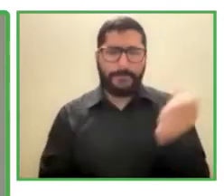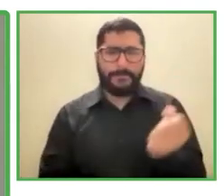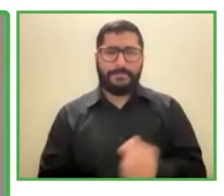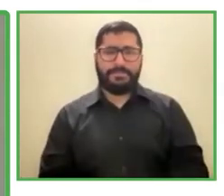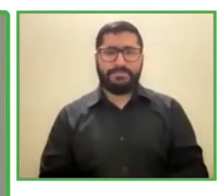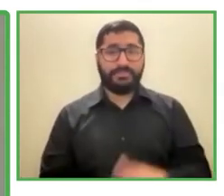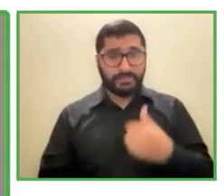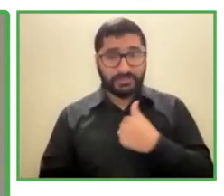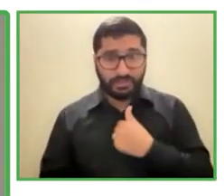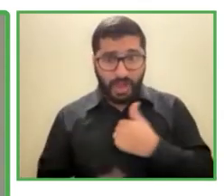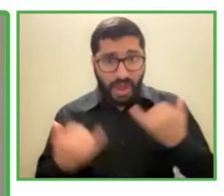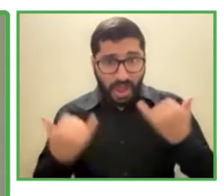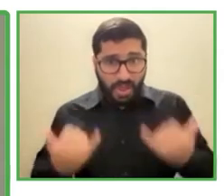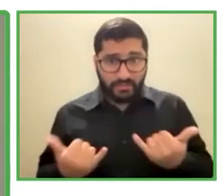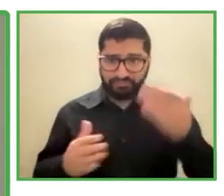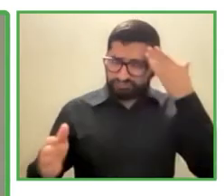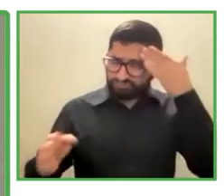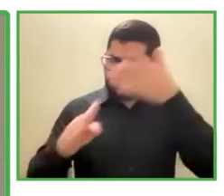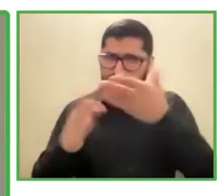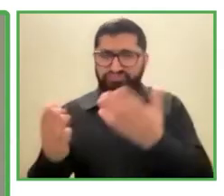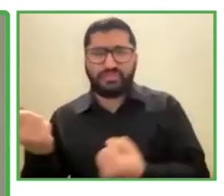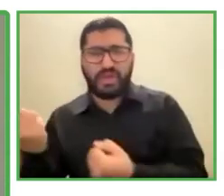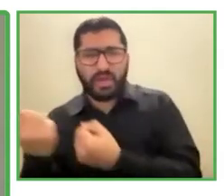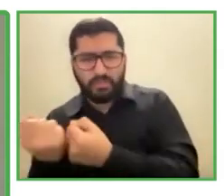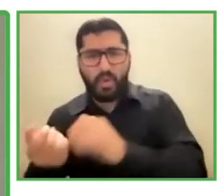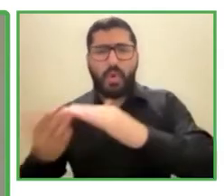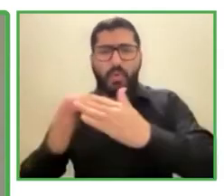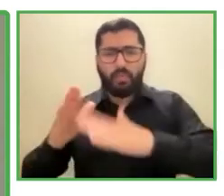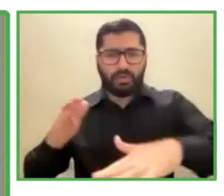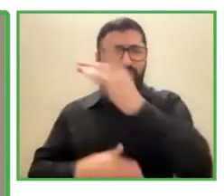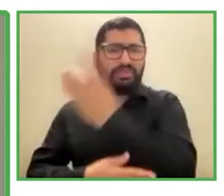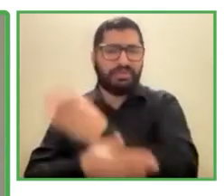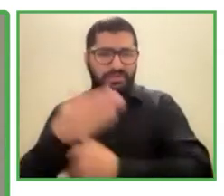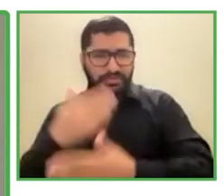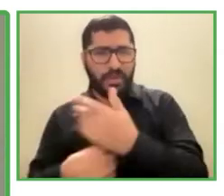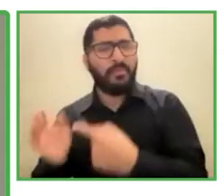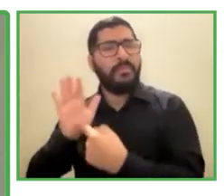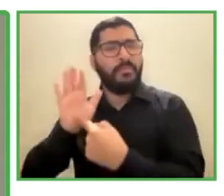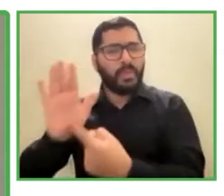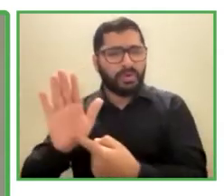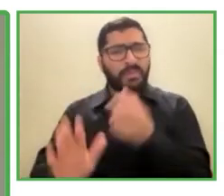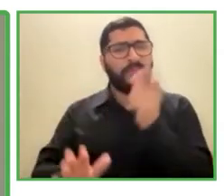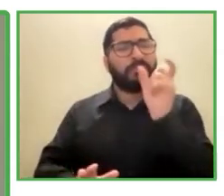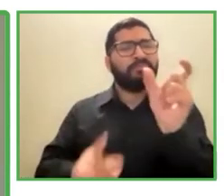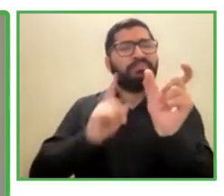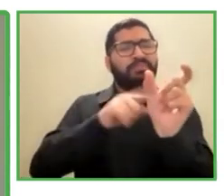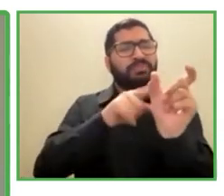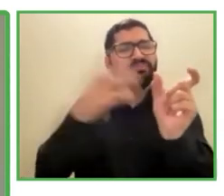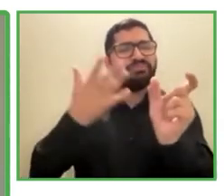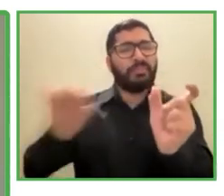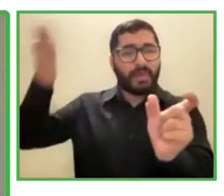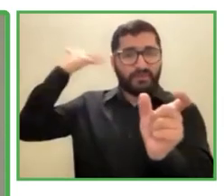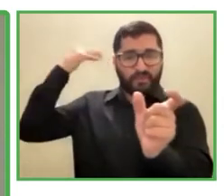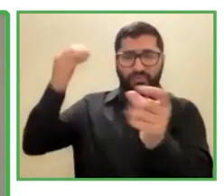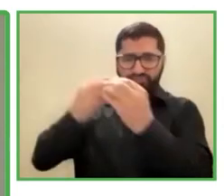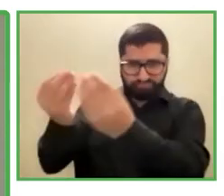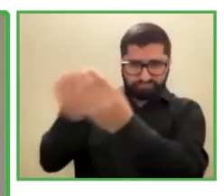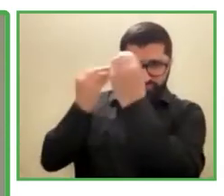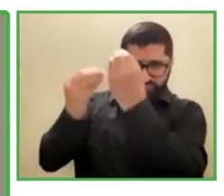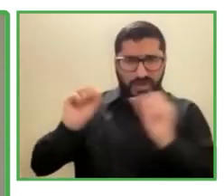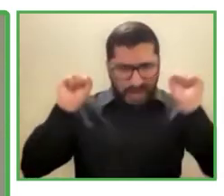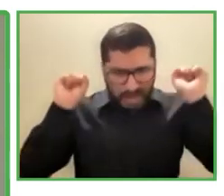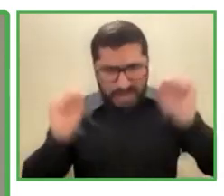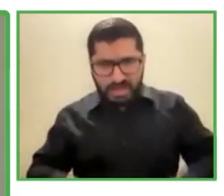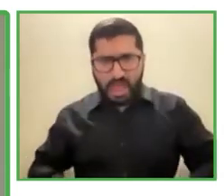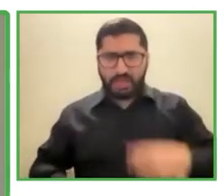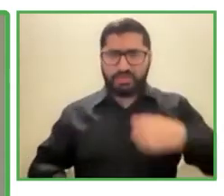mostrarle a todos con una frase que he aprendido en Gen Ashtim en los últimos meses y ha sido yo sí puedo. Y el ser capaz de crear a mi hijo, volverlo